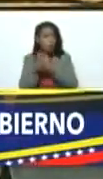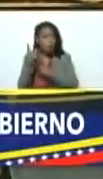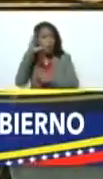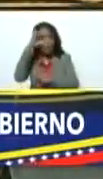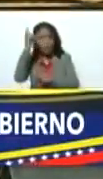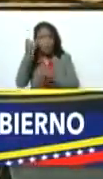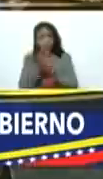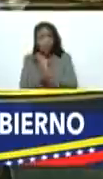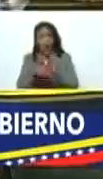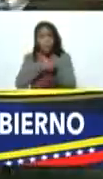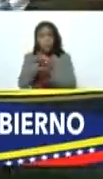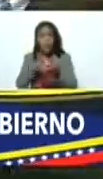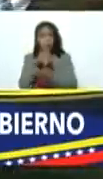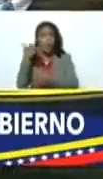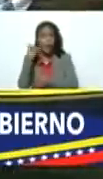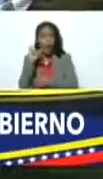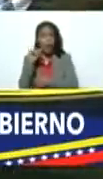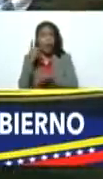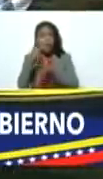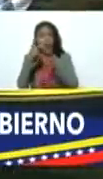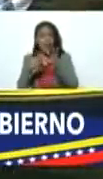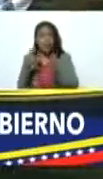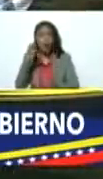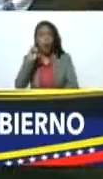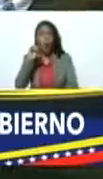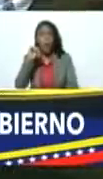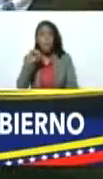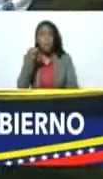sistema que el problema que tenemos con la variante Omicron